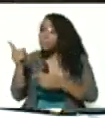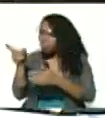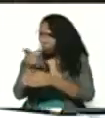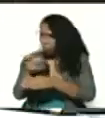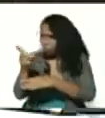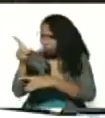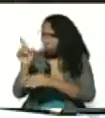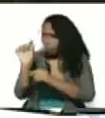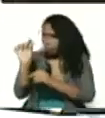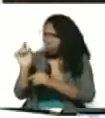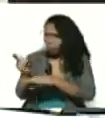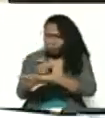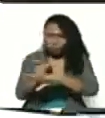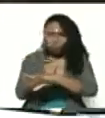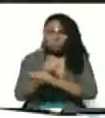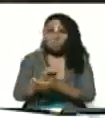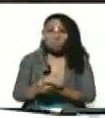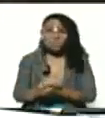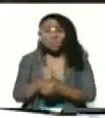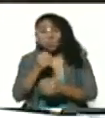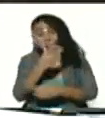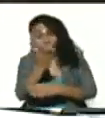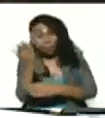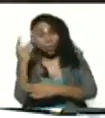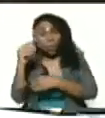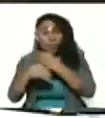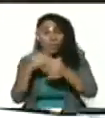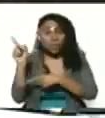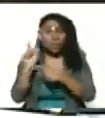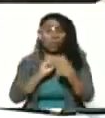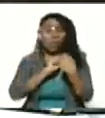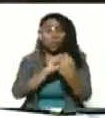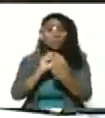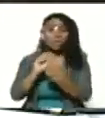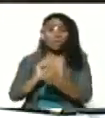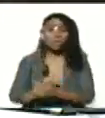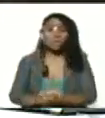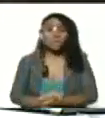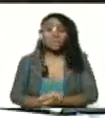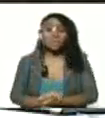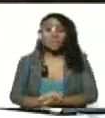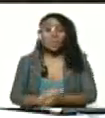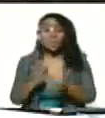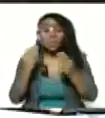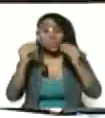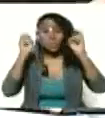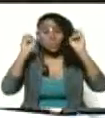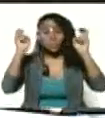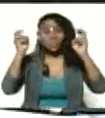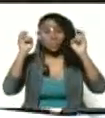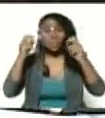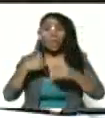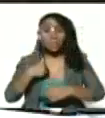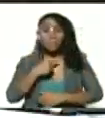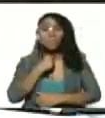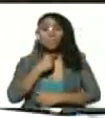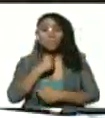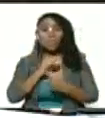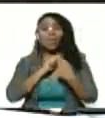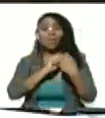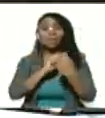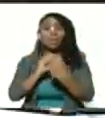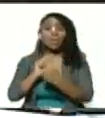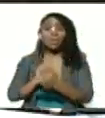honrático. Bueno, piensa ustedes qué buena ha sido esta entrevista. Muchos temas. A mí me gustan las entrevistas.